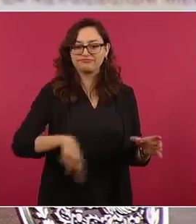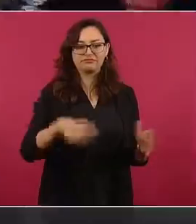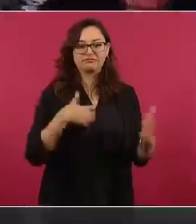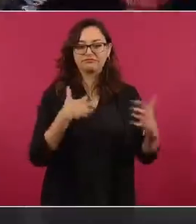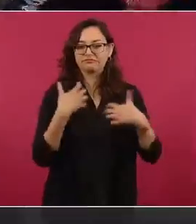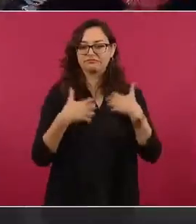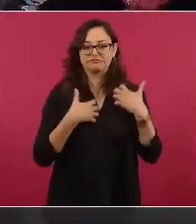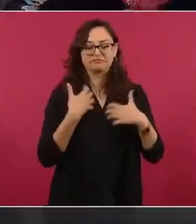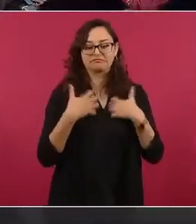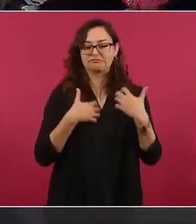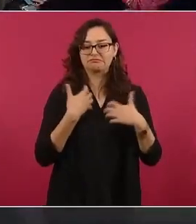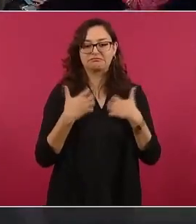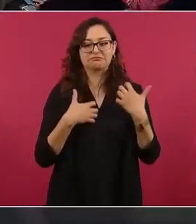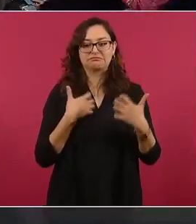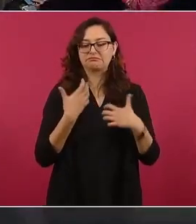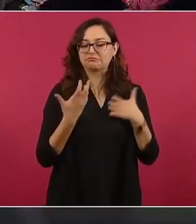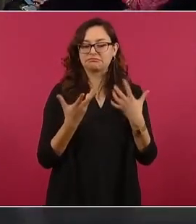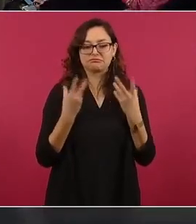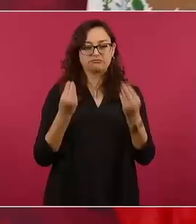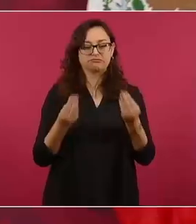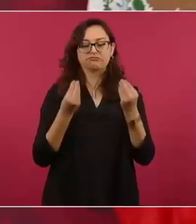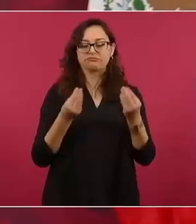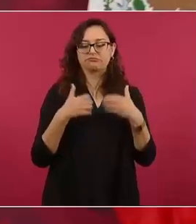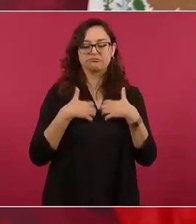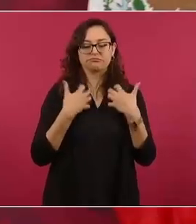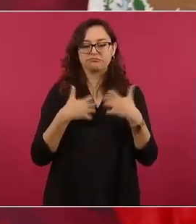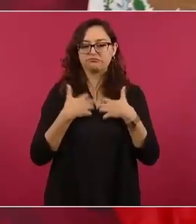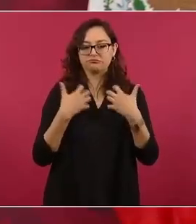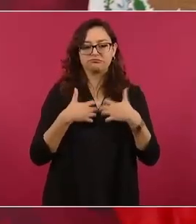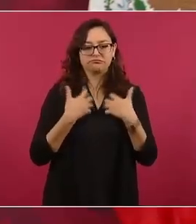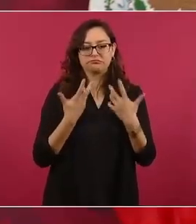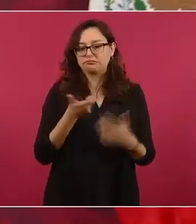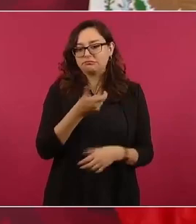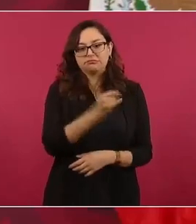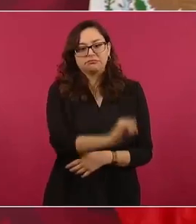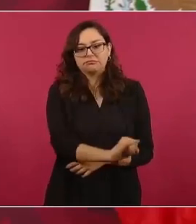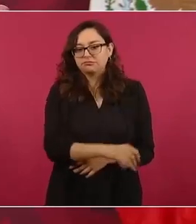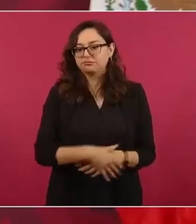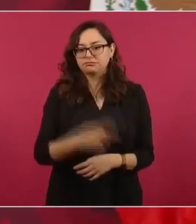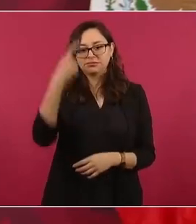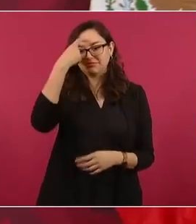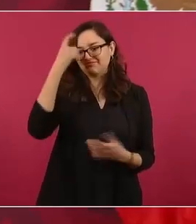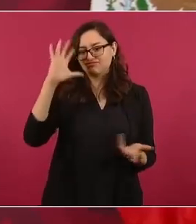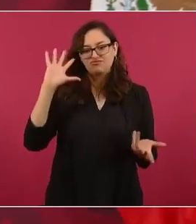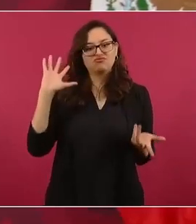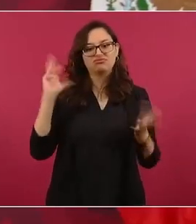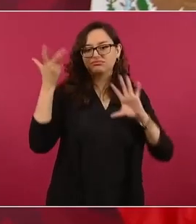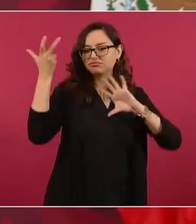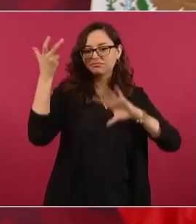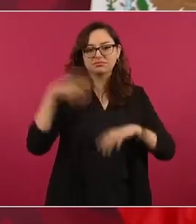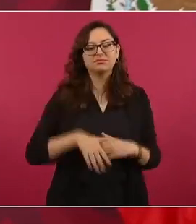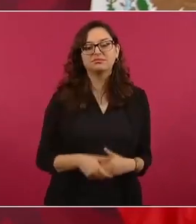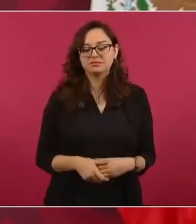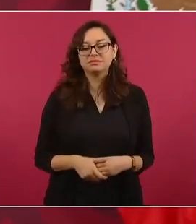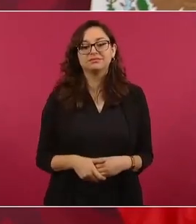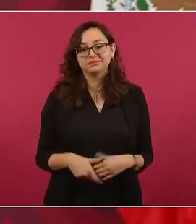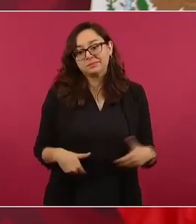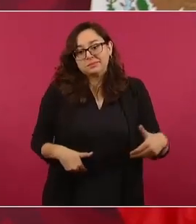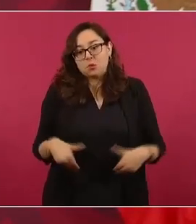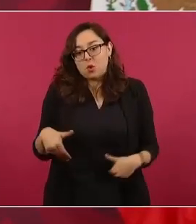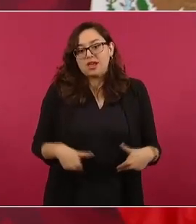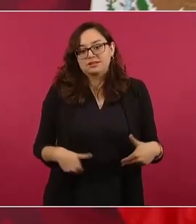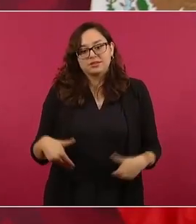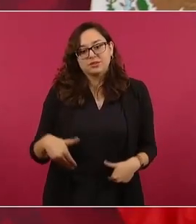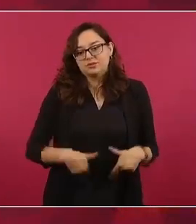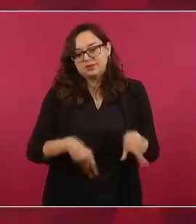fuera de sí, muy molestos.